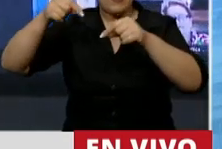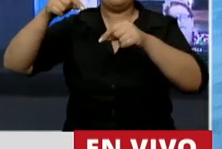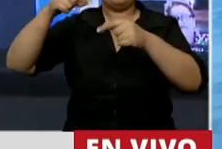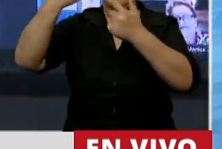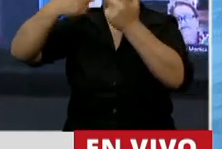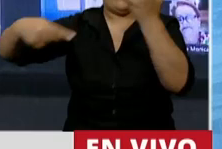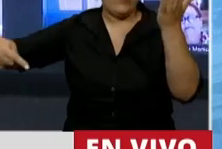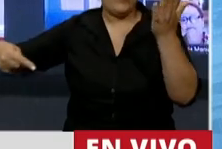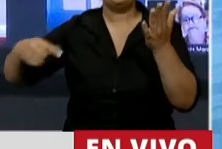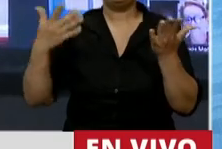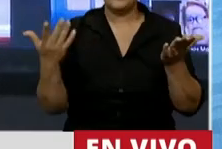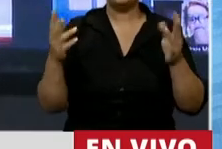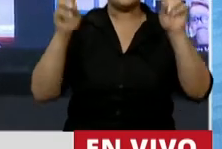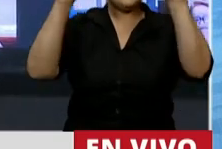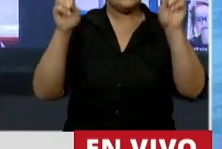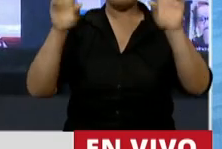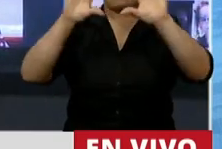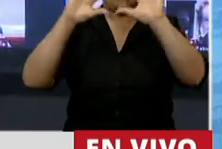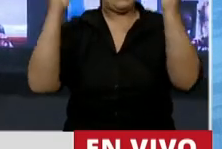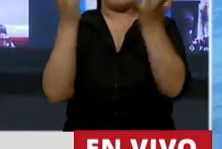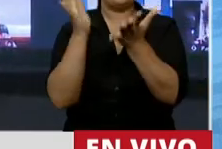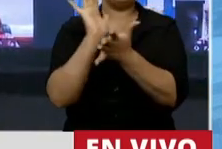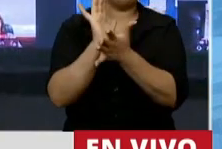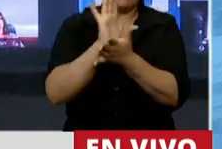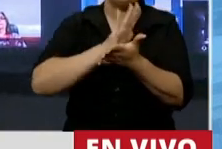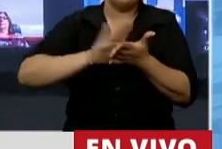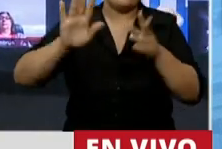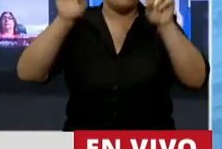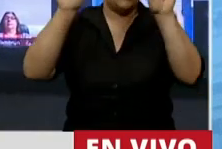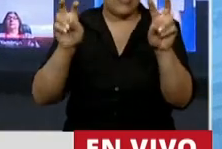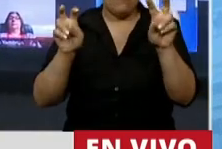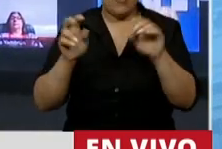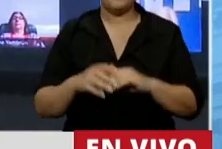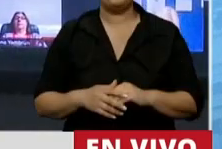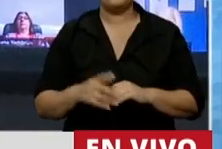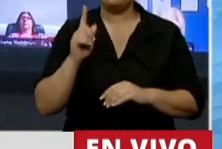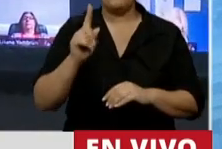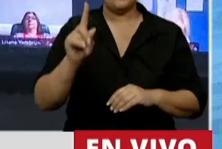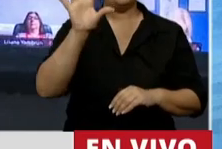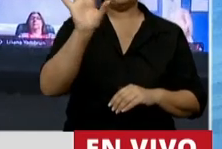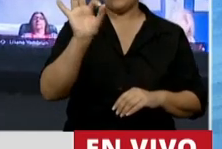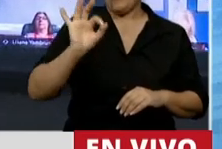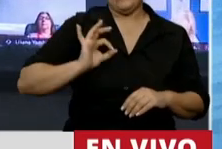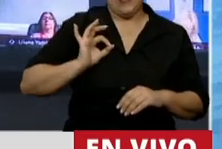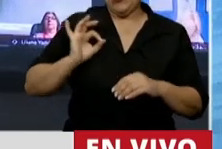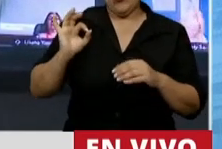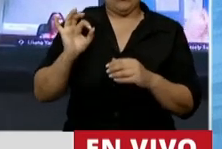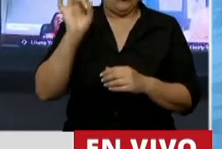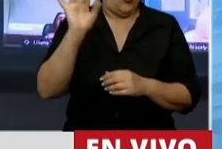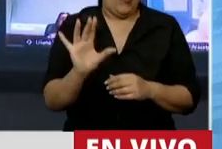el tema ambiental, si bien es nuevo, son casi medio siglo nada más,